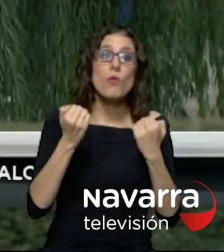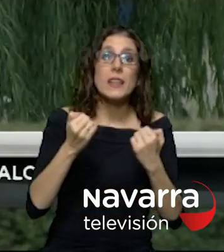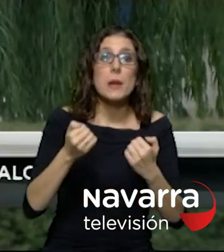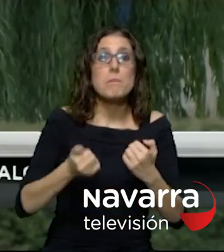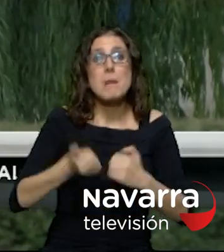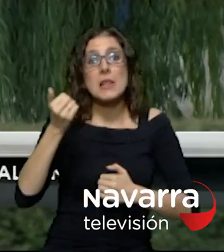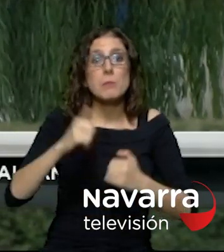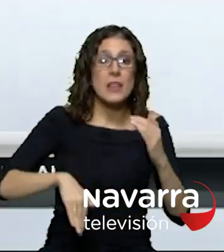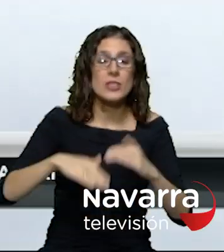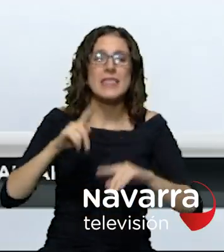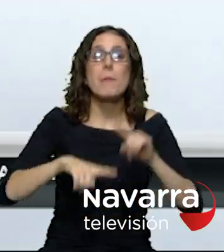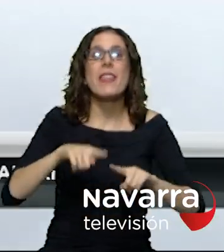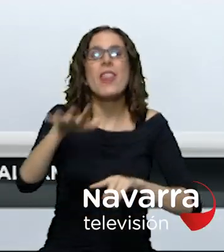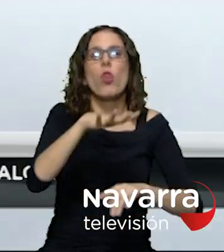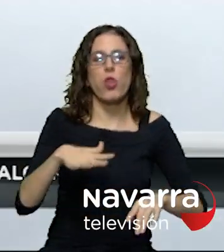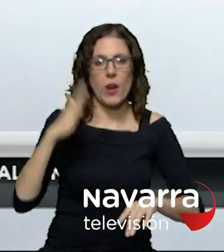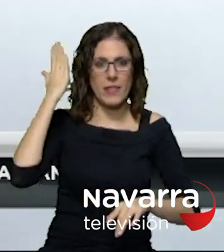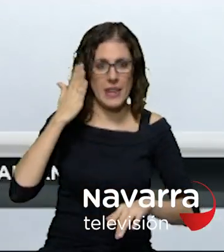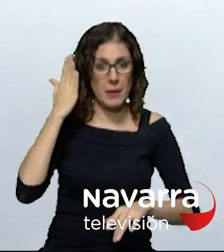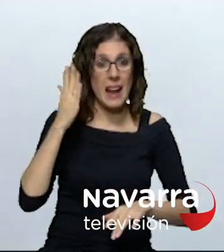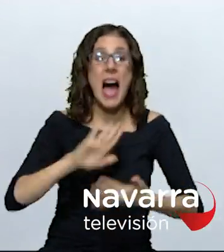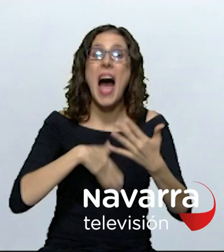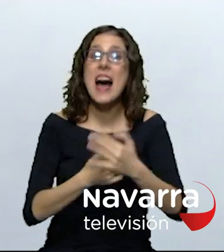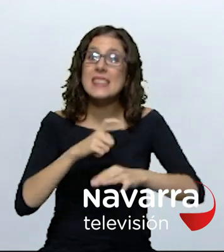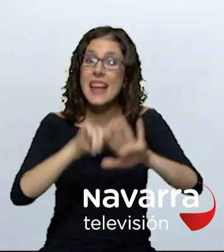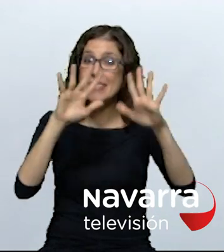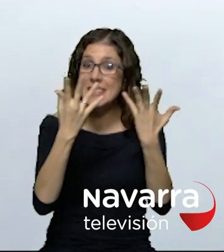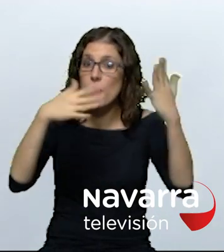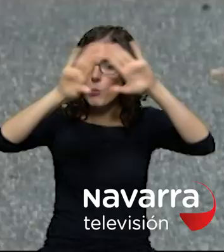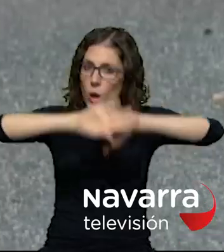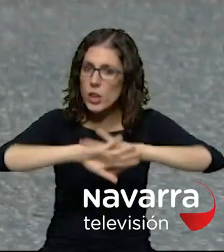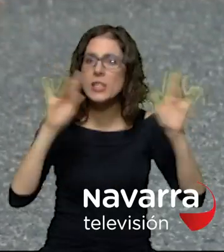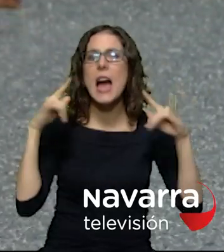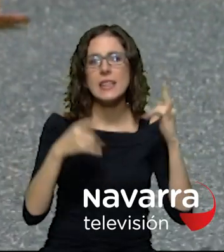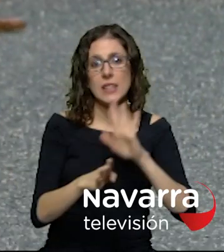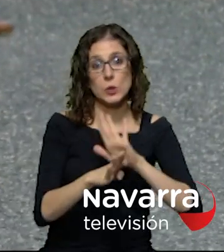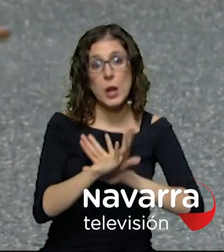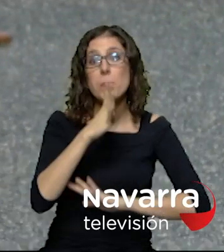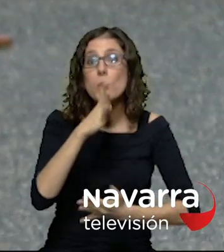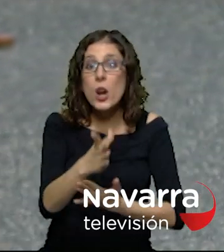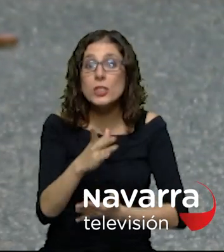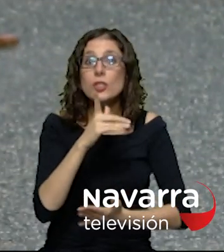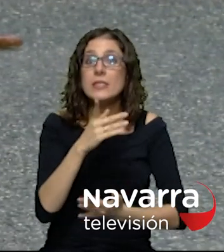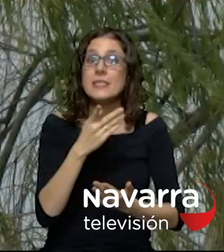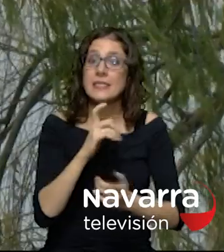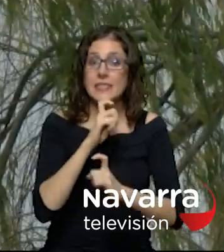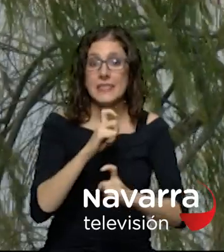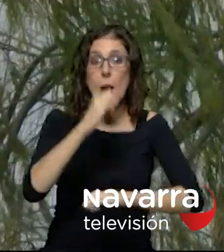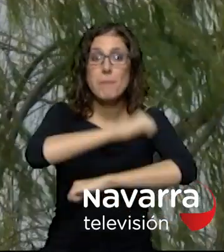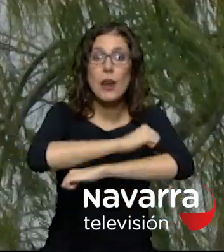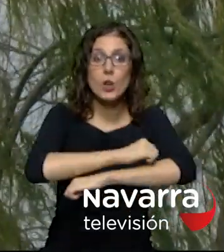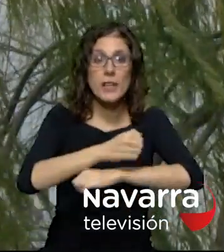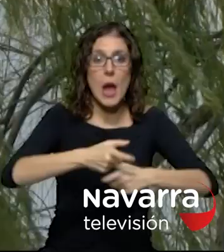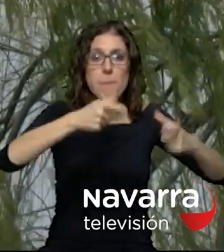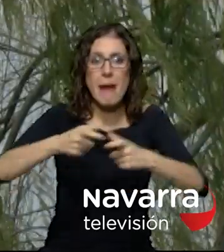en principio la alerta se mantiene hasta las 10 de la noche por eso se pide retirar las macetas y objetos que pueden caer desde los balcones tener cuidado